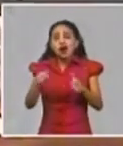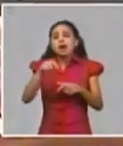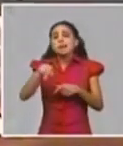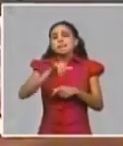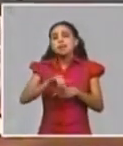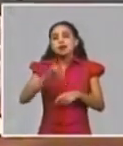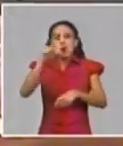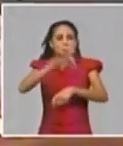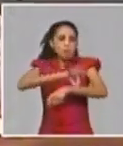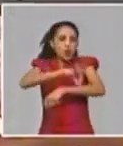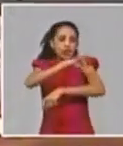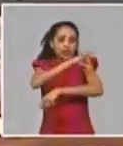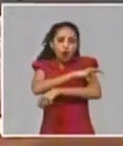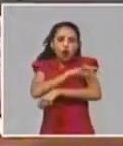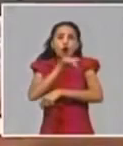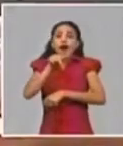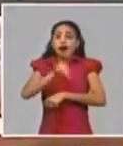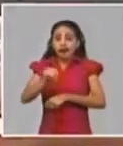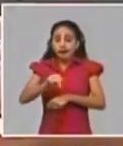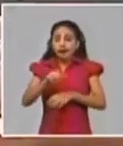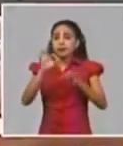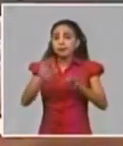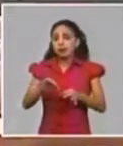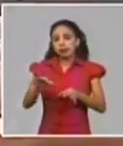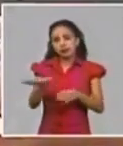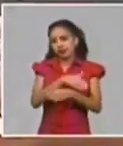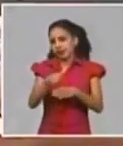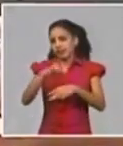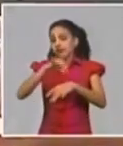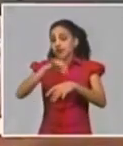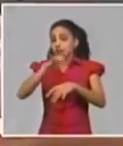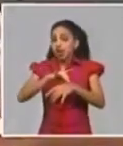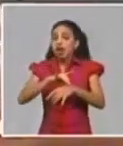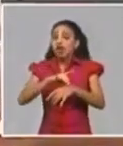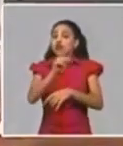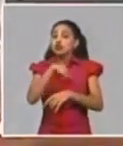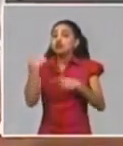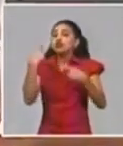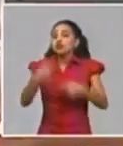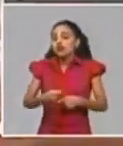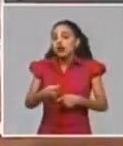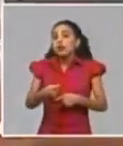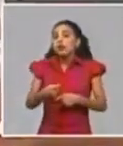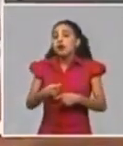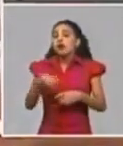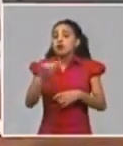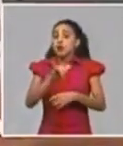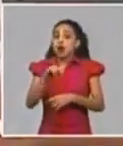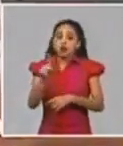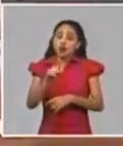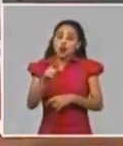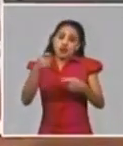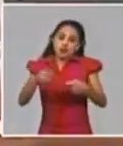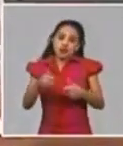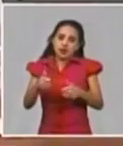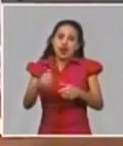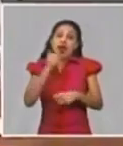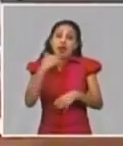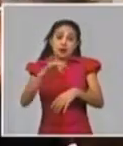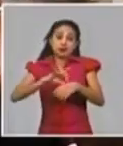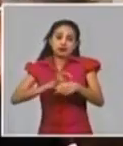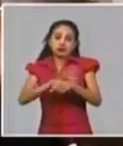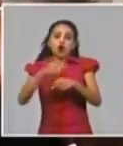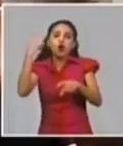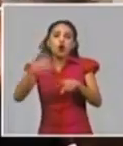de los adictos y tenemos que seguir trabajando como población en eliminar los riesgos porque no sería razonable tener que enfrentarnos entonces también